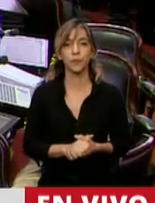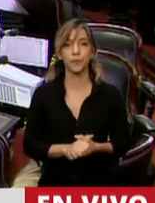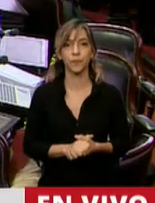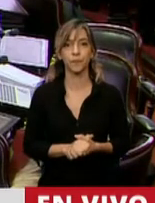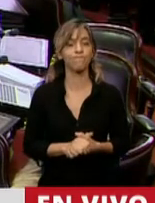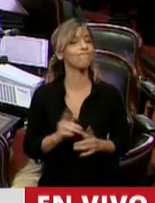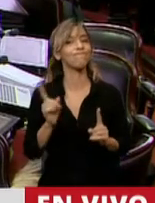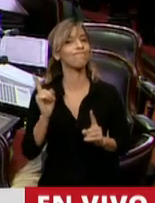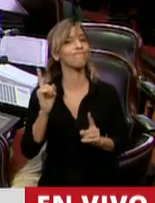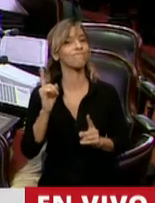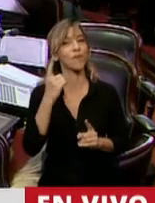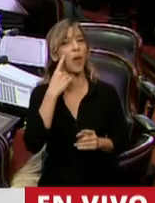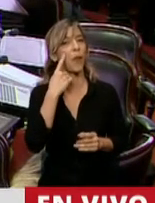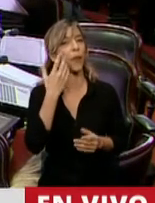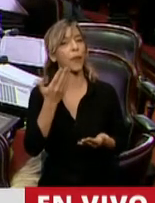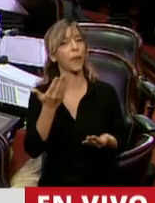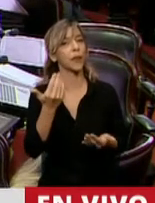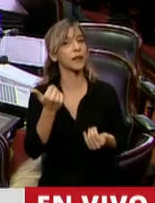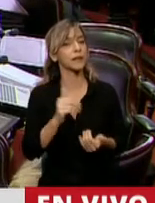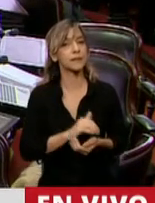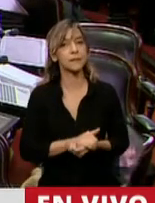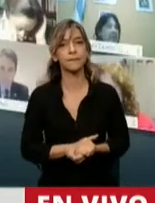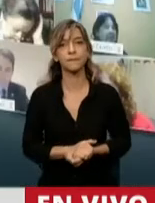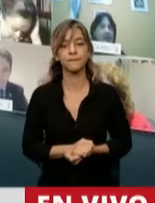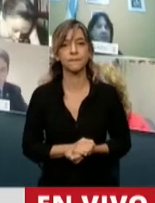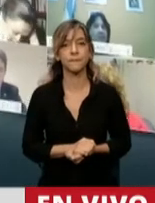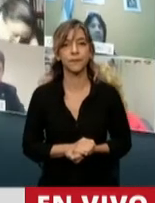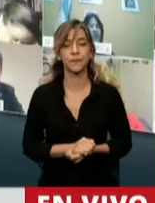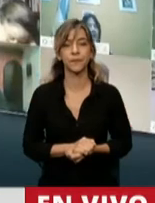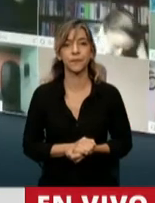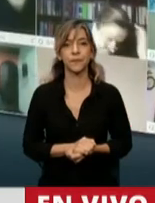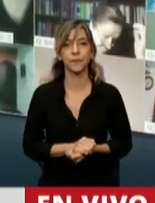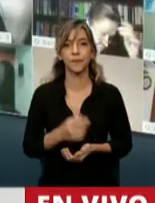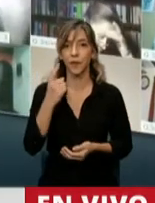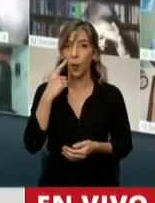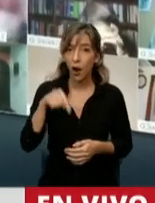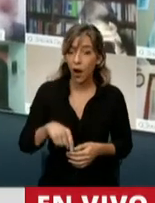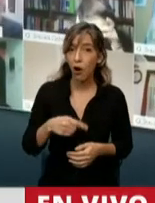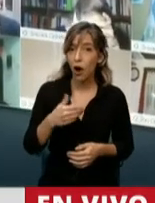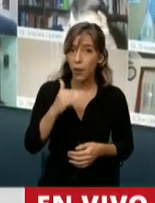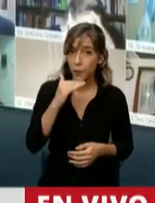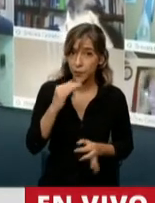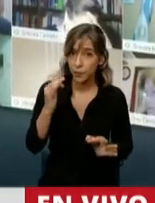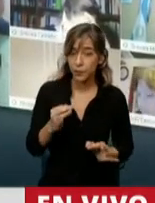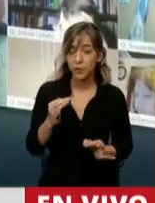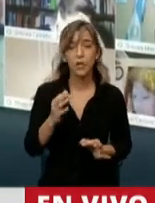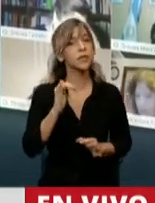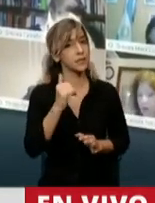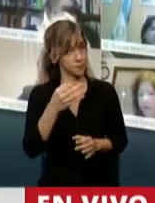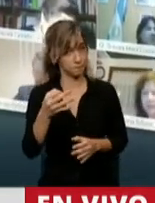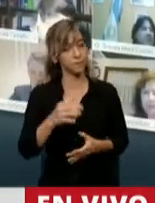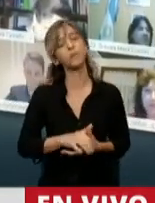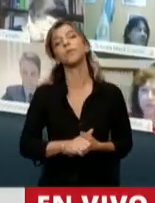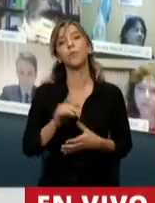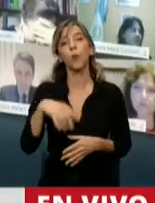A ver. A ver si ahora... Sí, lo escucho. Las palabras,